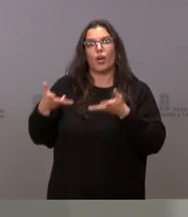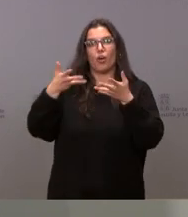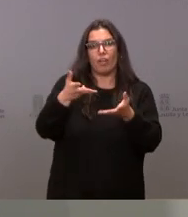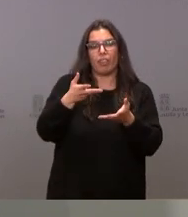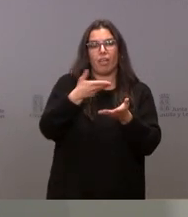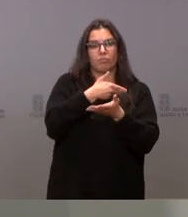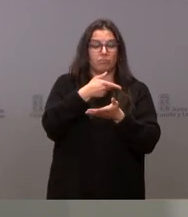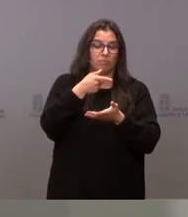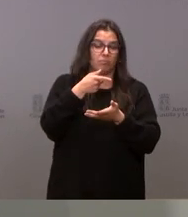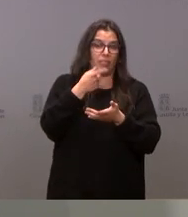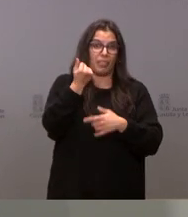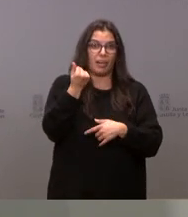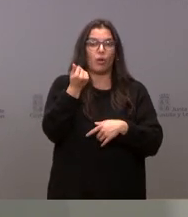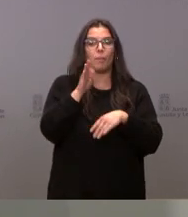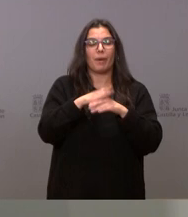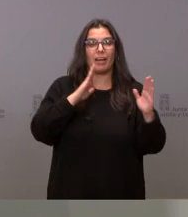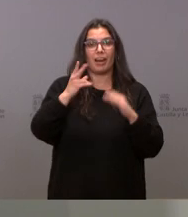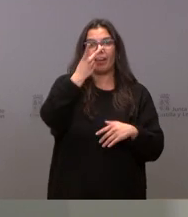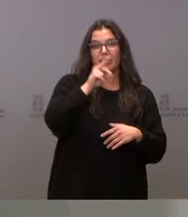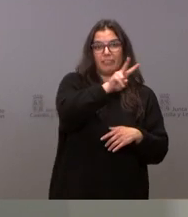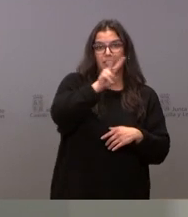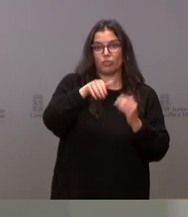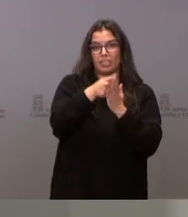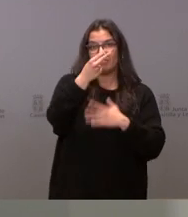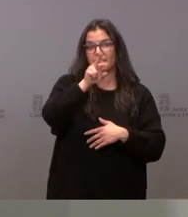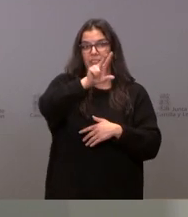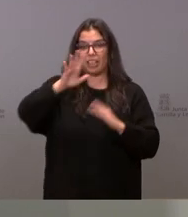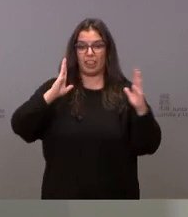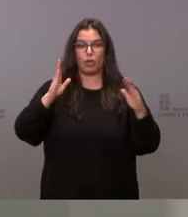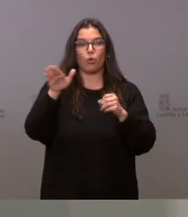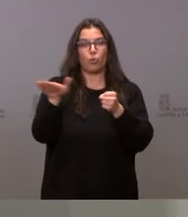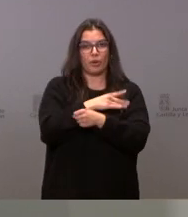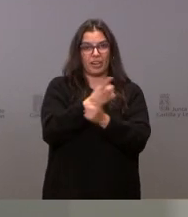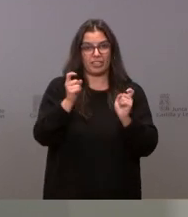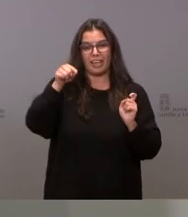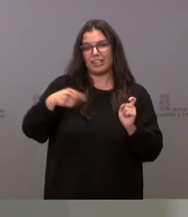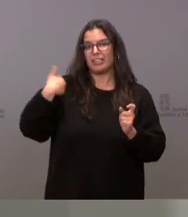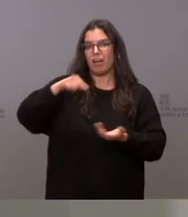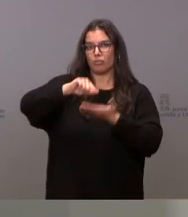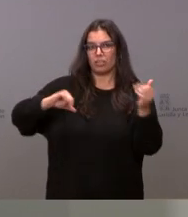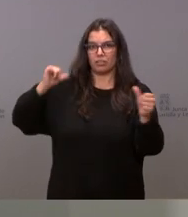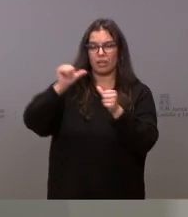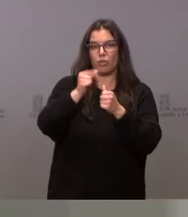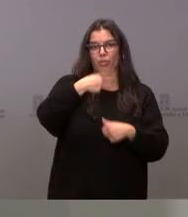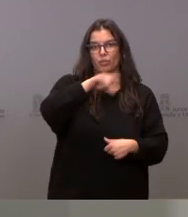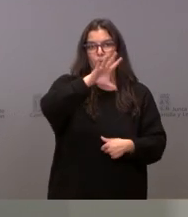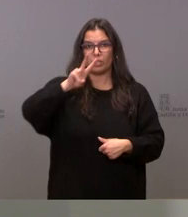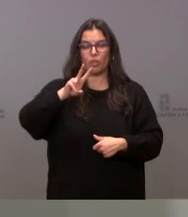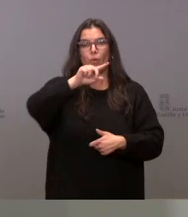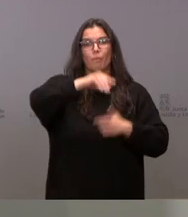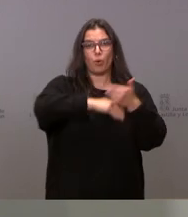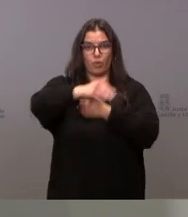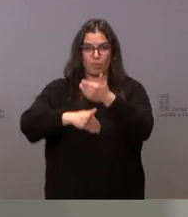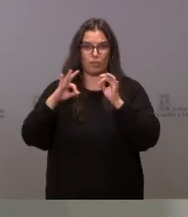del periodo 2022-2025. En Castilla y León ya se habían contratado 152 de estos procedimientos de